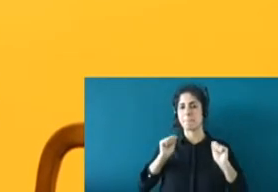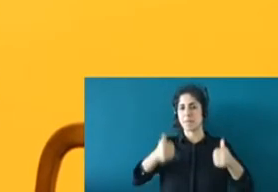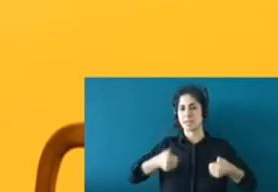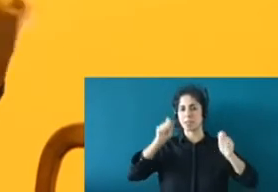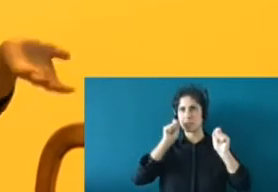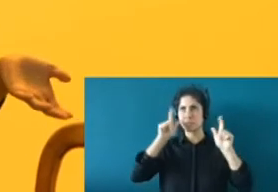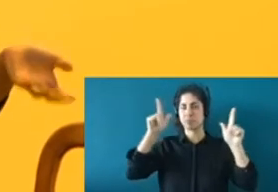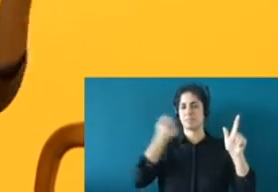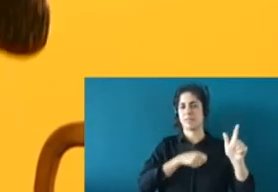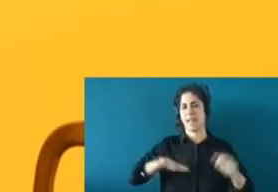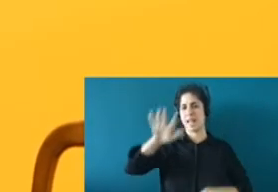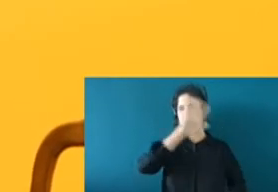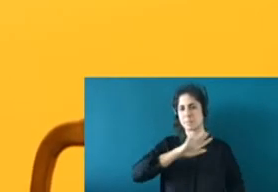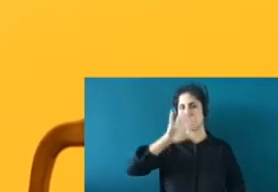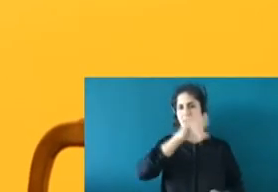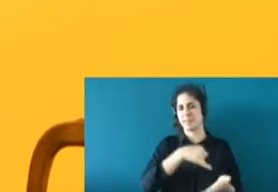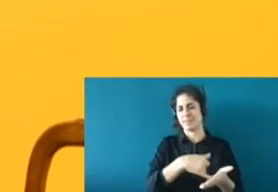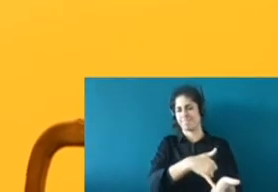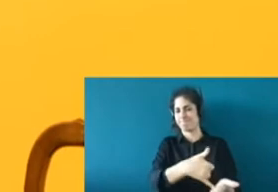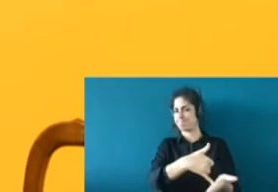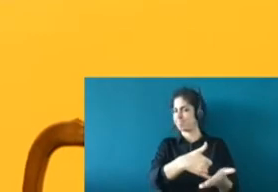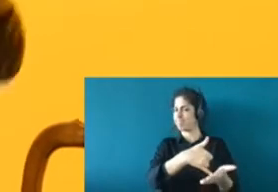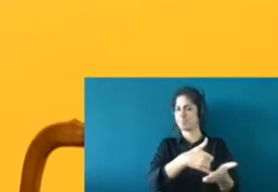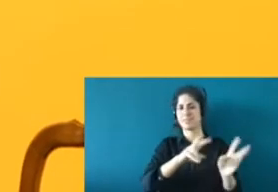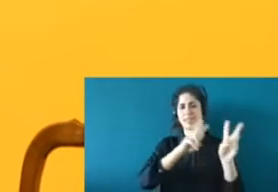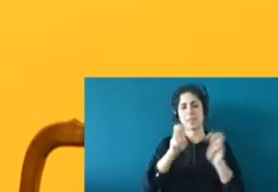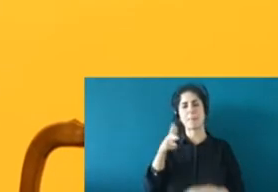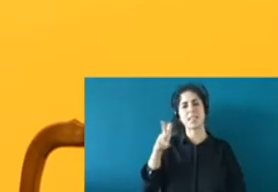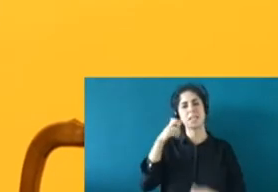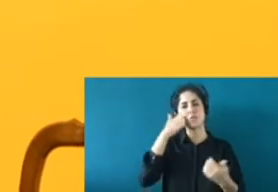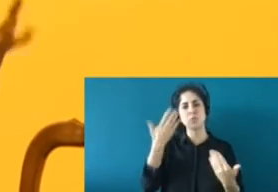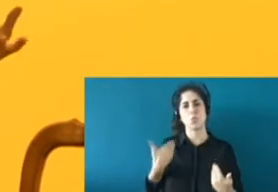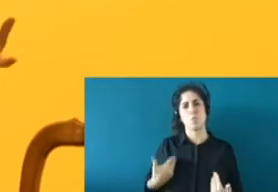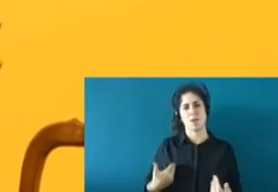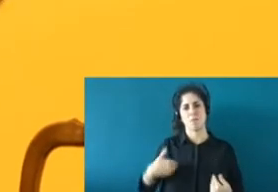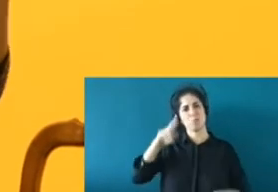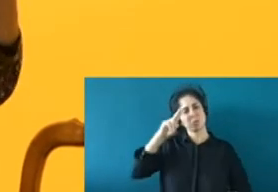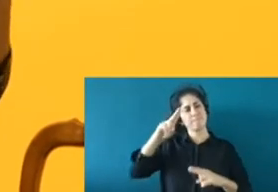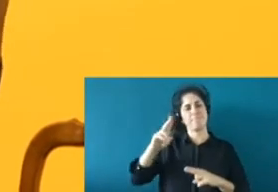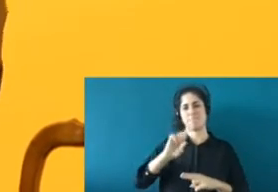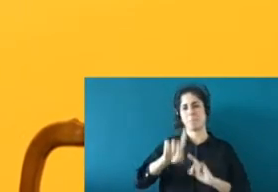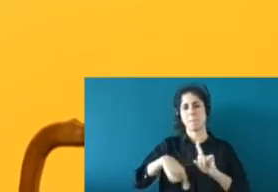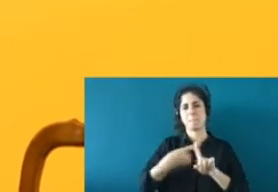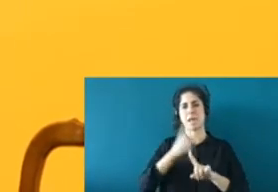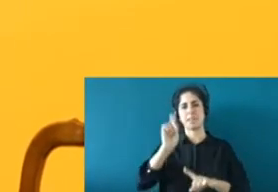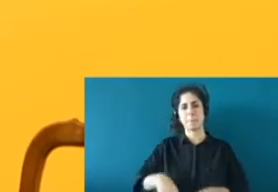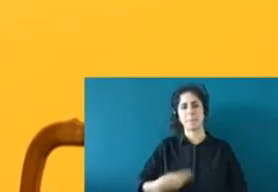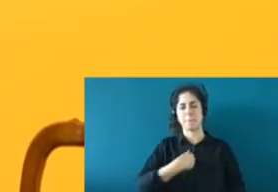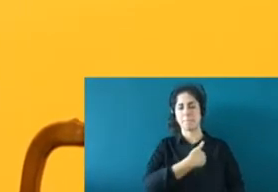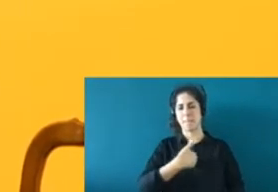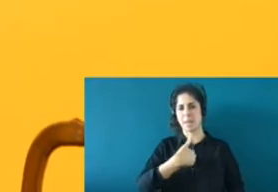en materia de respetar derechos humanos y precisamente del papel que tenía este concepto